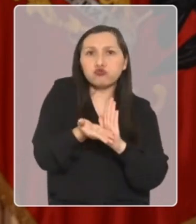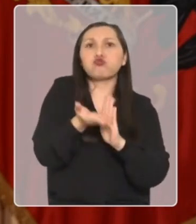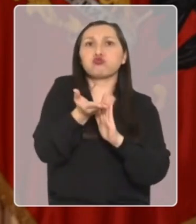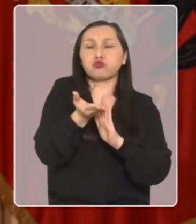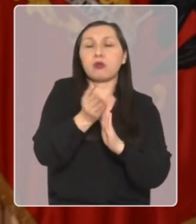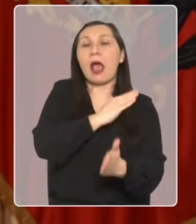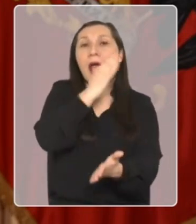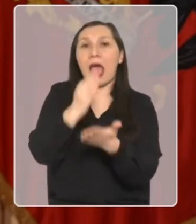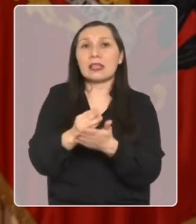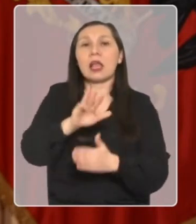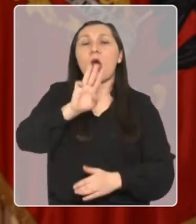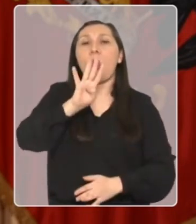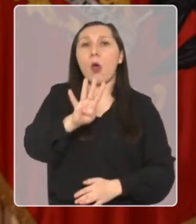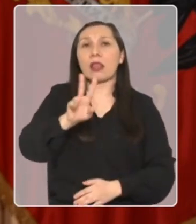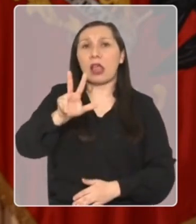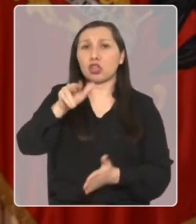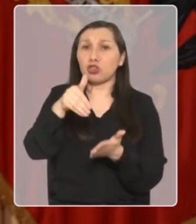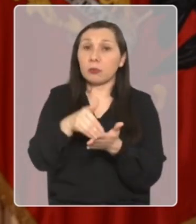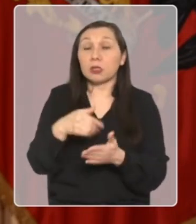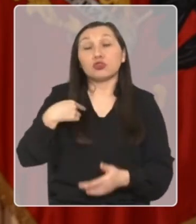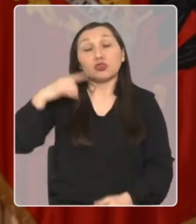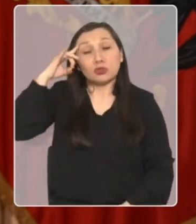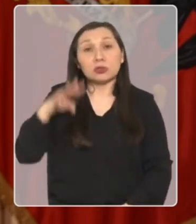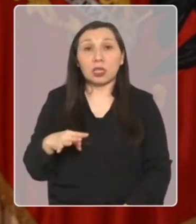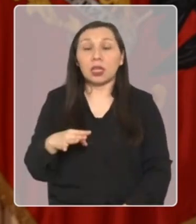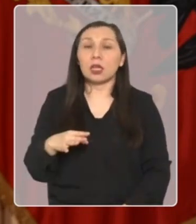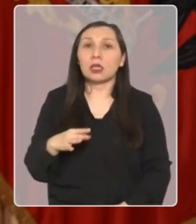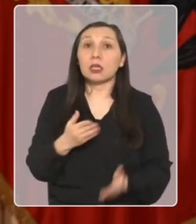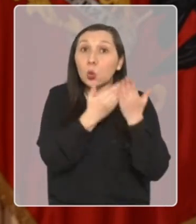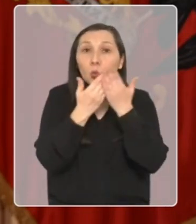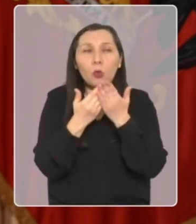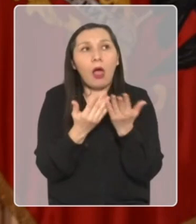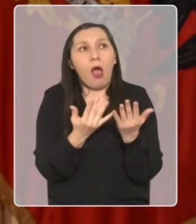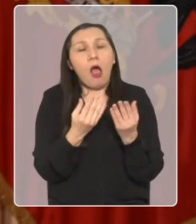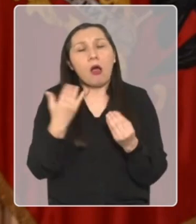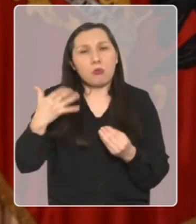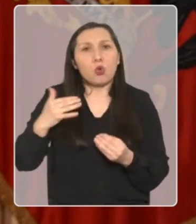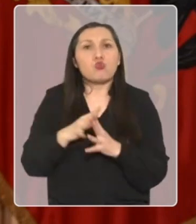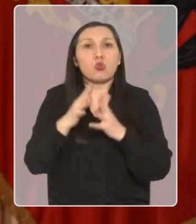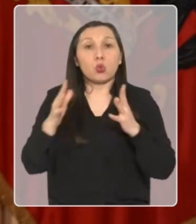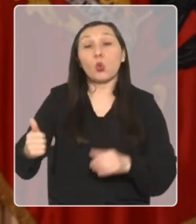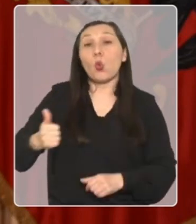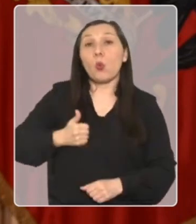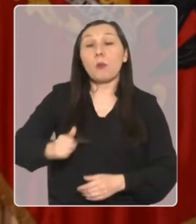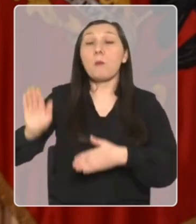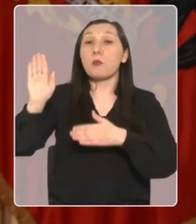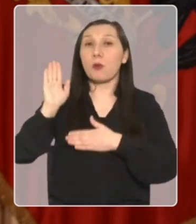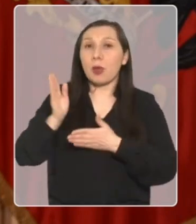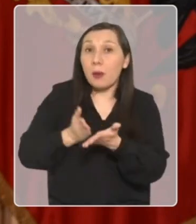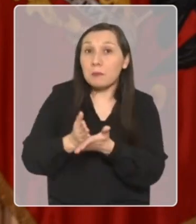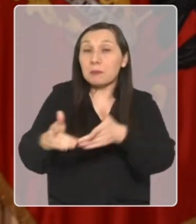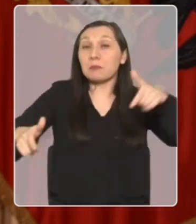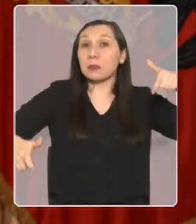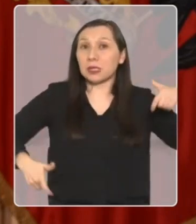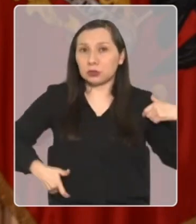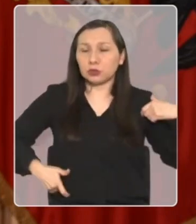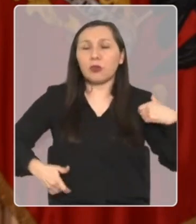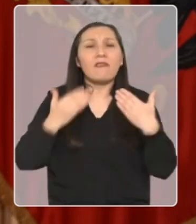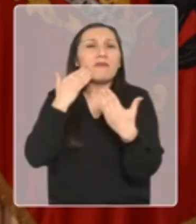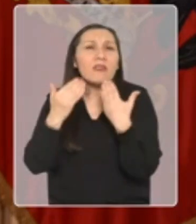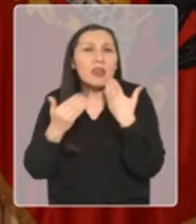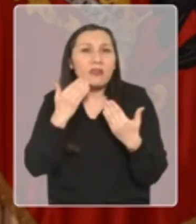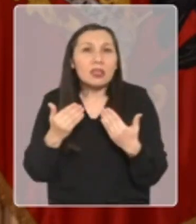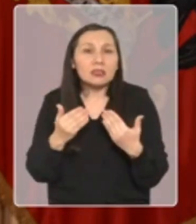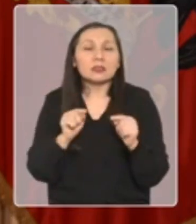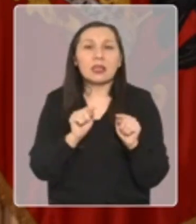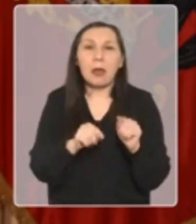tendrá una nueva alza para llegar hasta los 48.000 pesos. Lo sea, le importa mucho a los estudiantes. Y cumplir con la promesa que hice al iniciar mi